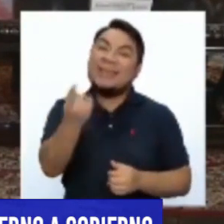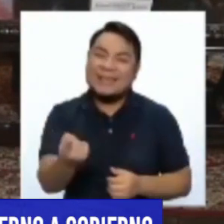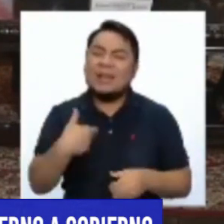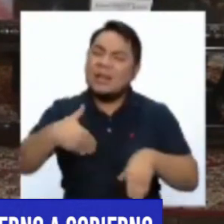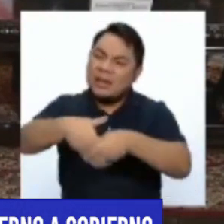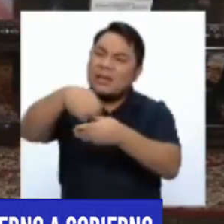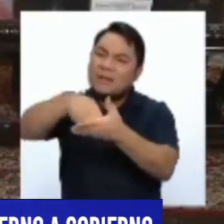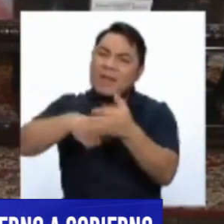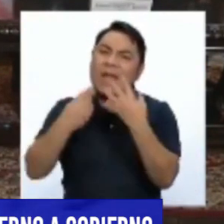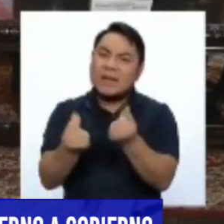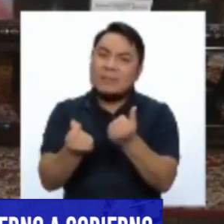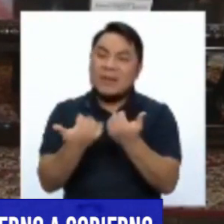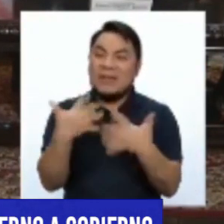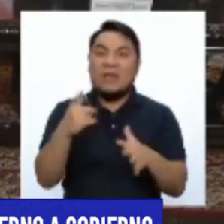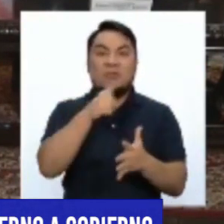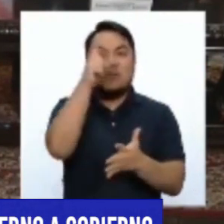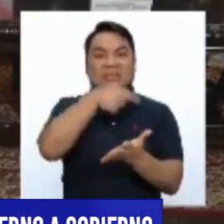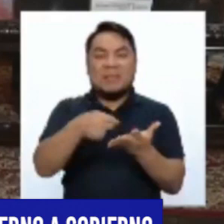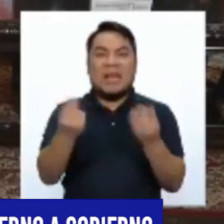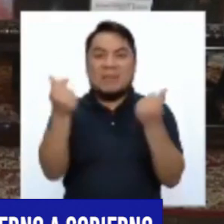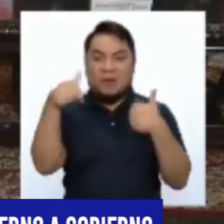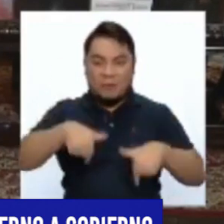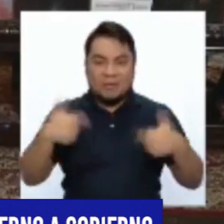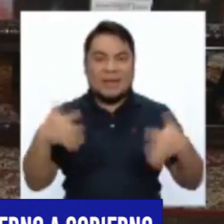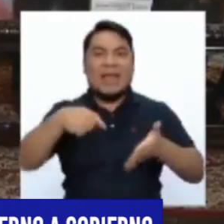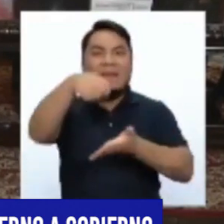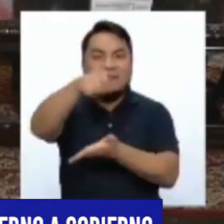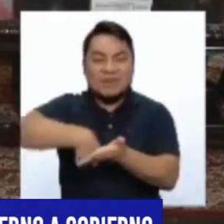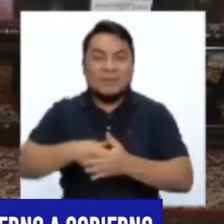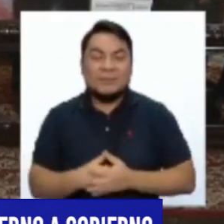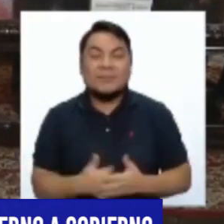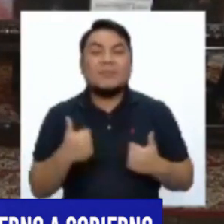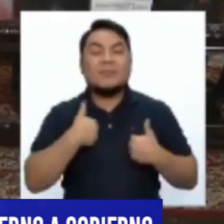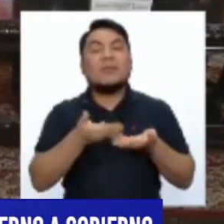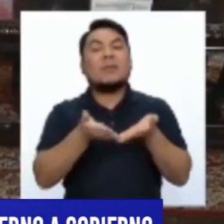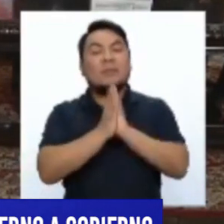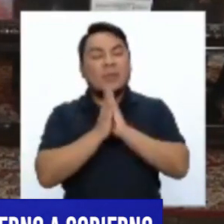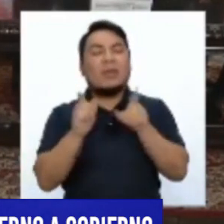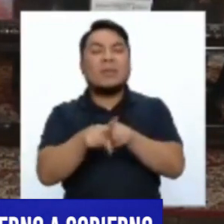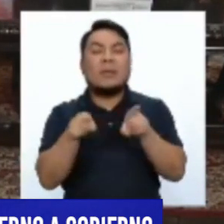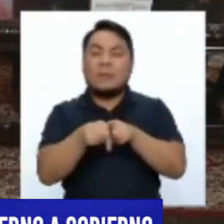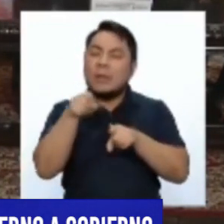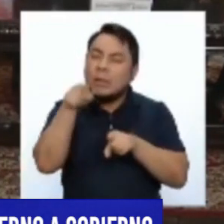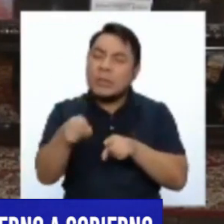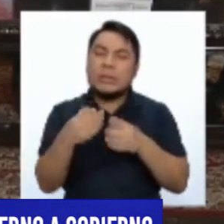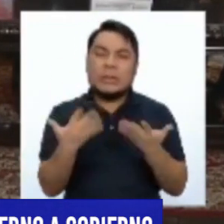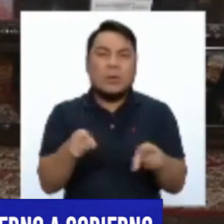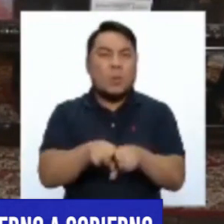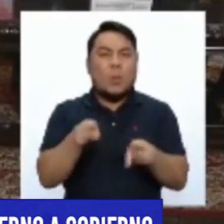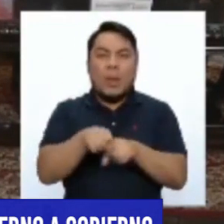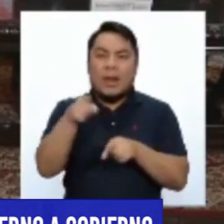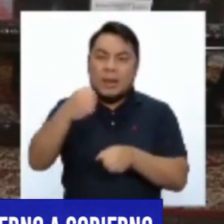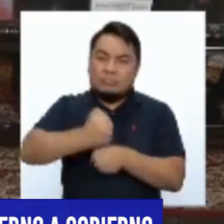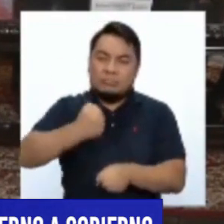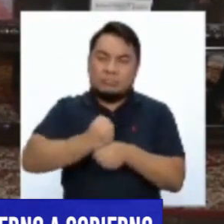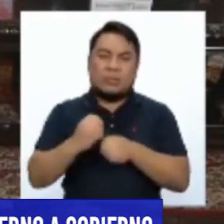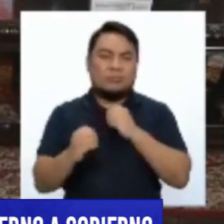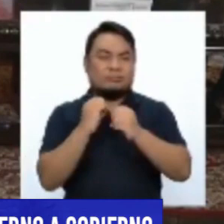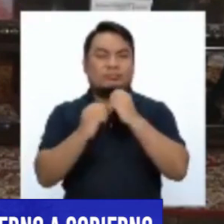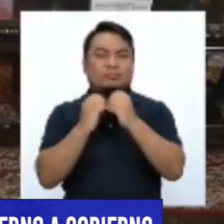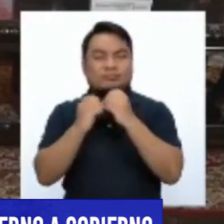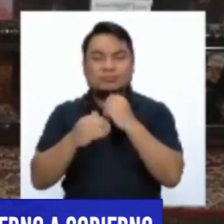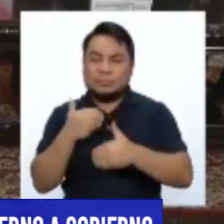testigos de esta firma. Y queremos pedir la misma rigurosidad para el cumplimiento de las metas para